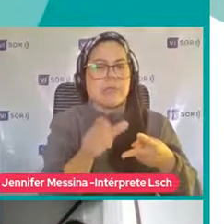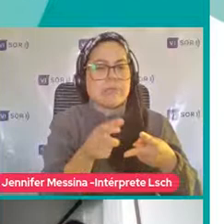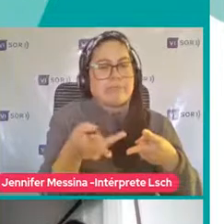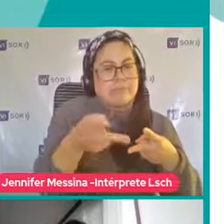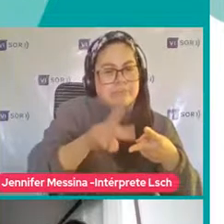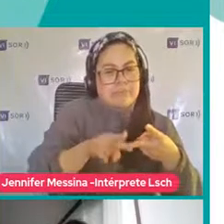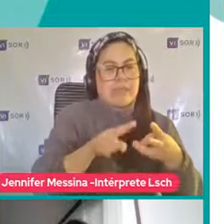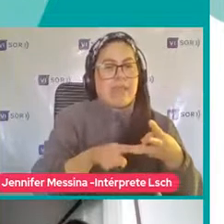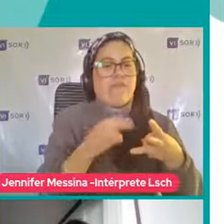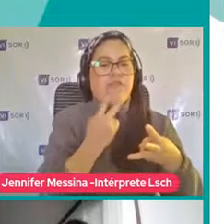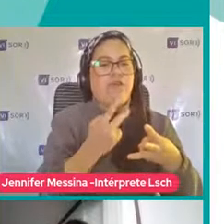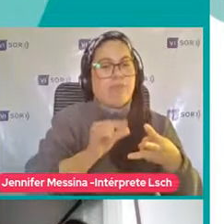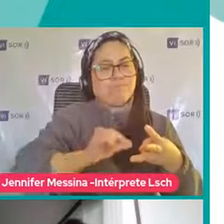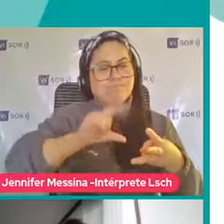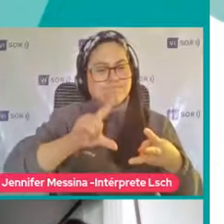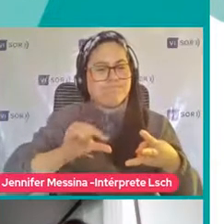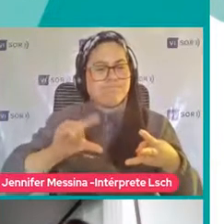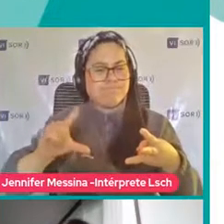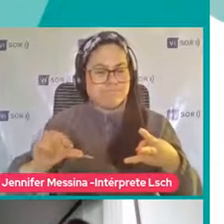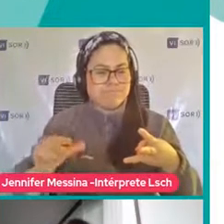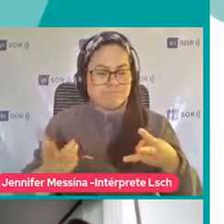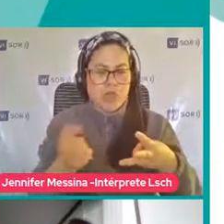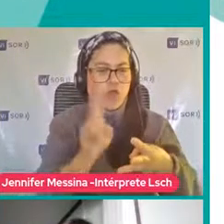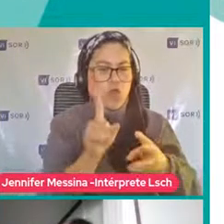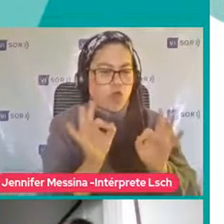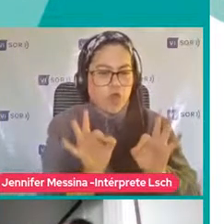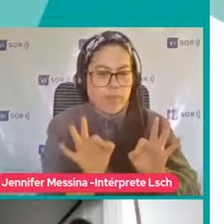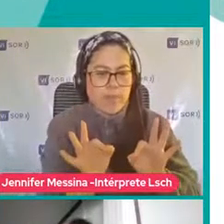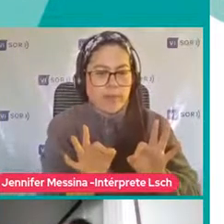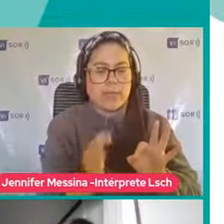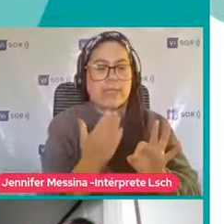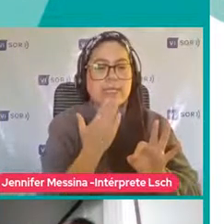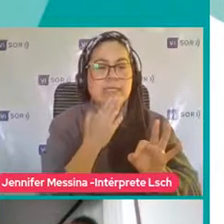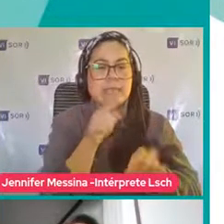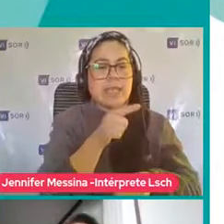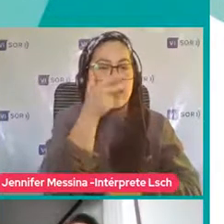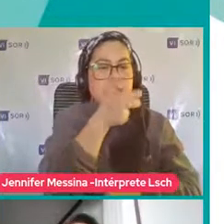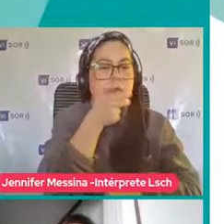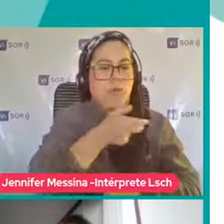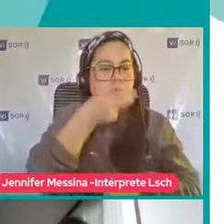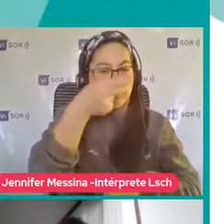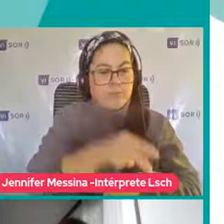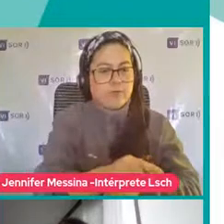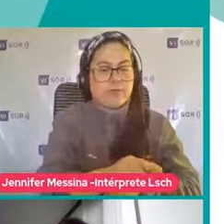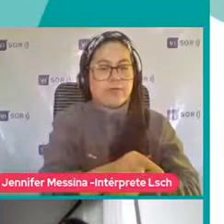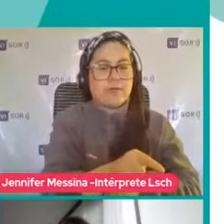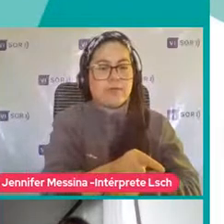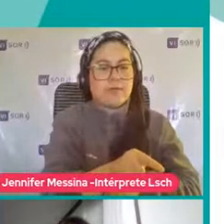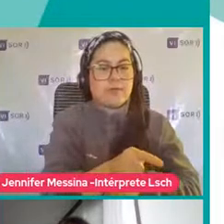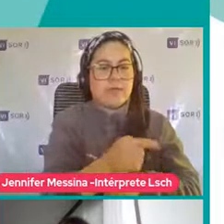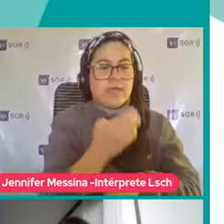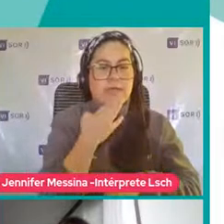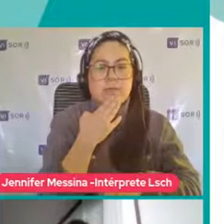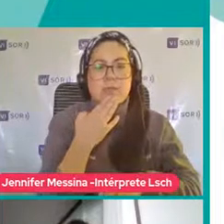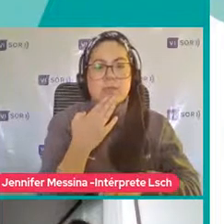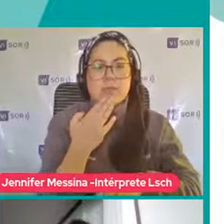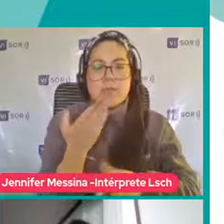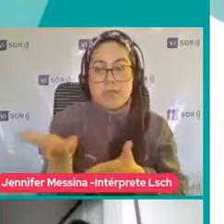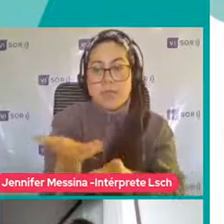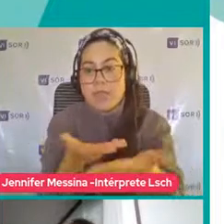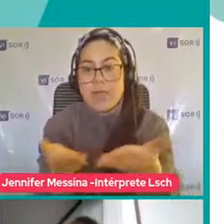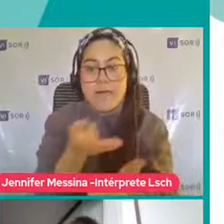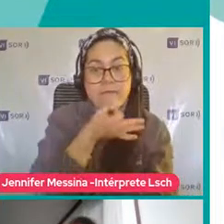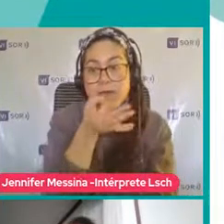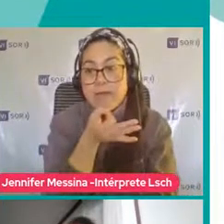Anormales Principalmente Es característico Que este lenguaje No es utilizado Tampoco De manera social Para